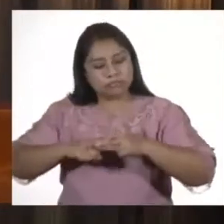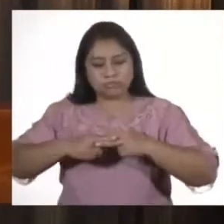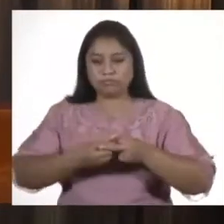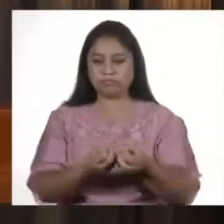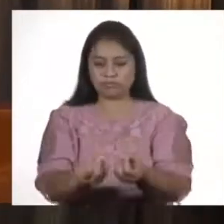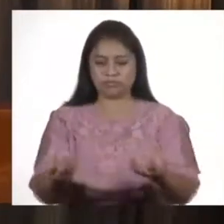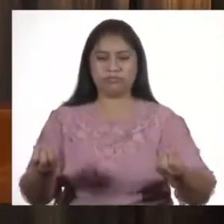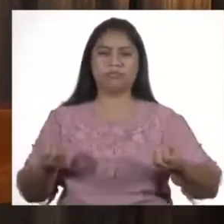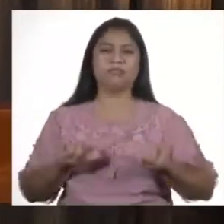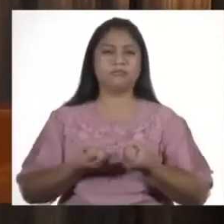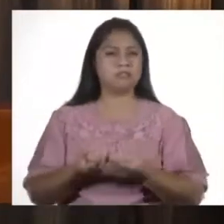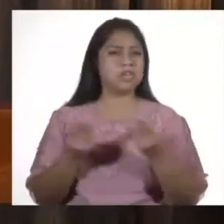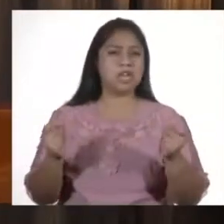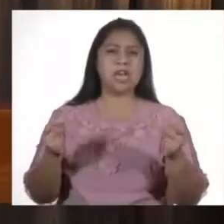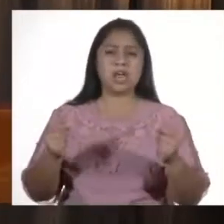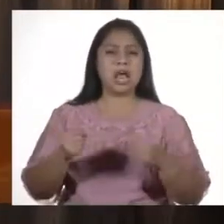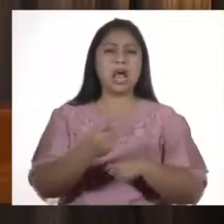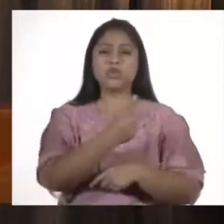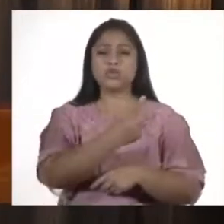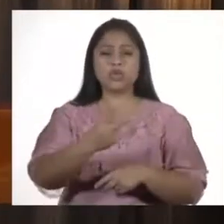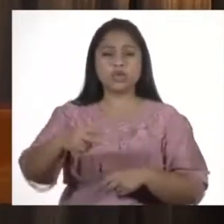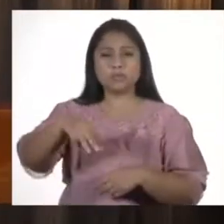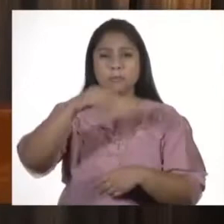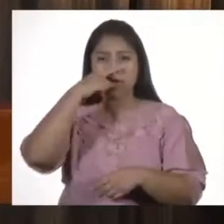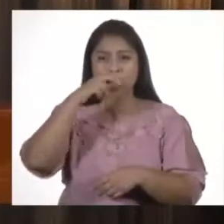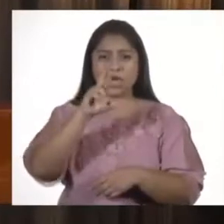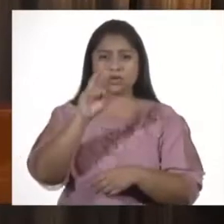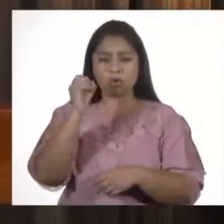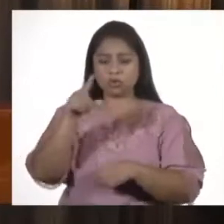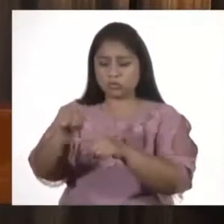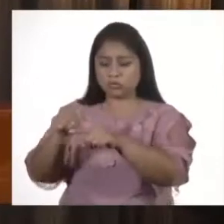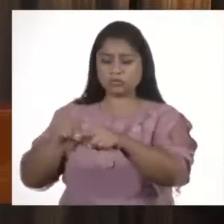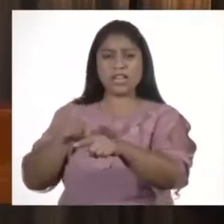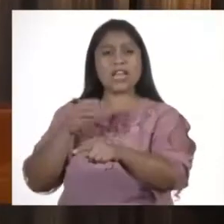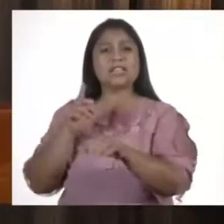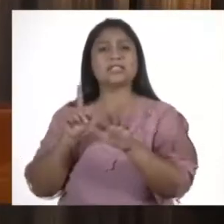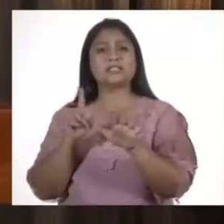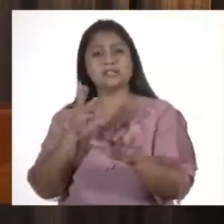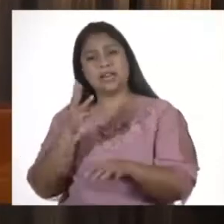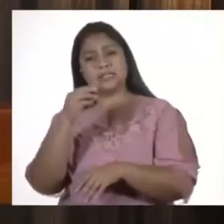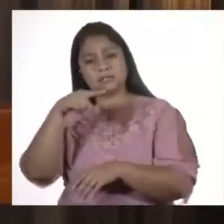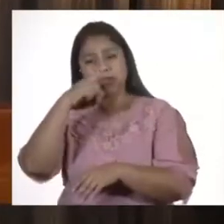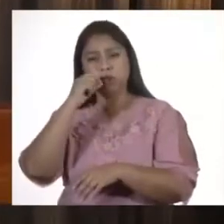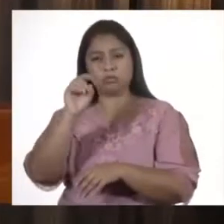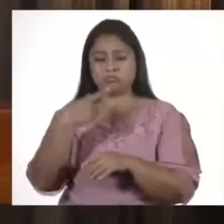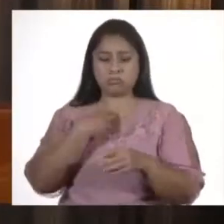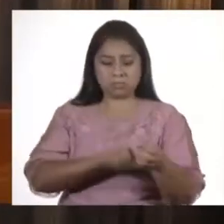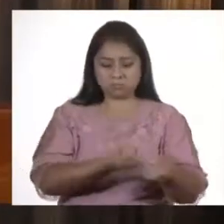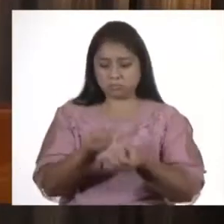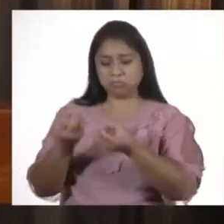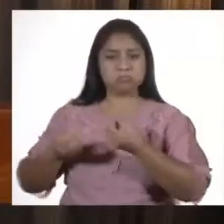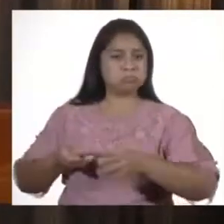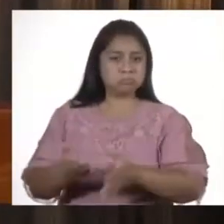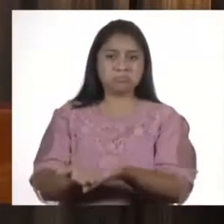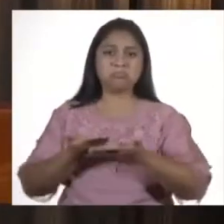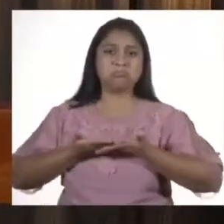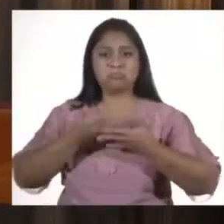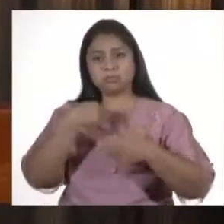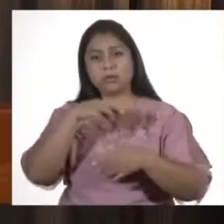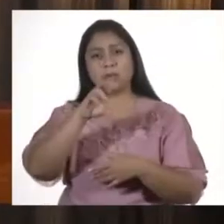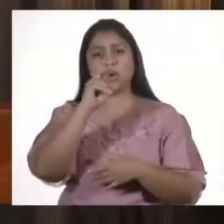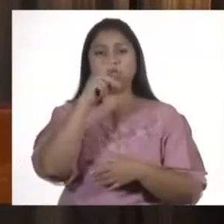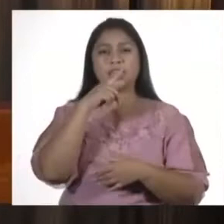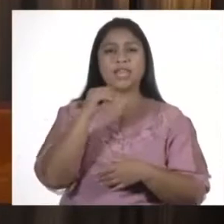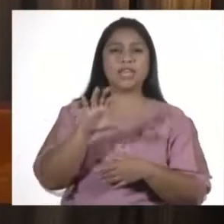sus huertos y en 2 por 3 metros, en 6 metros cuadrados, poder generarles los suficientes alimentos que les den la proteína